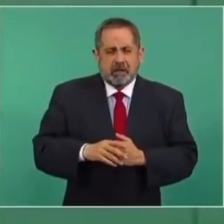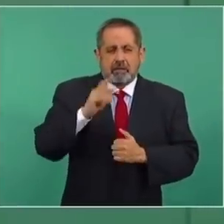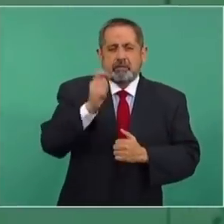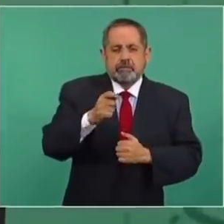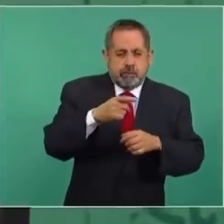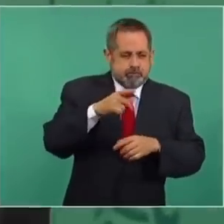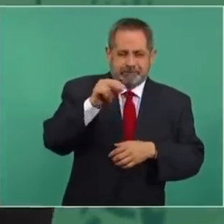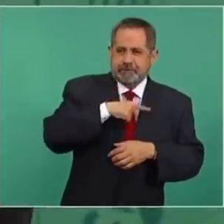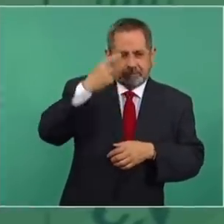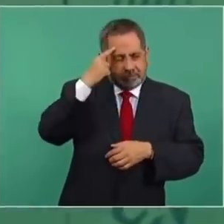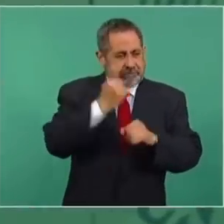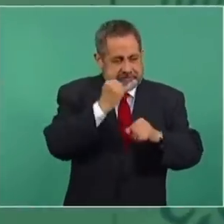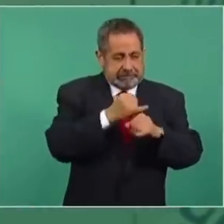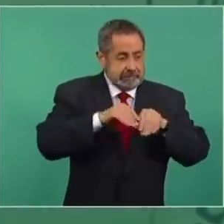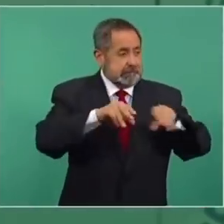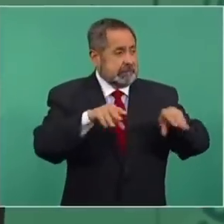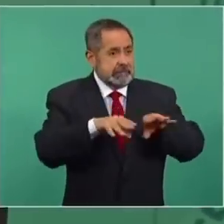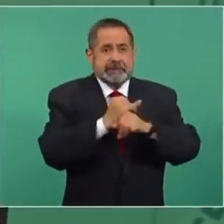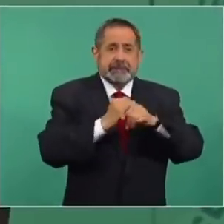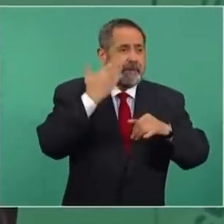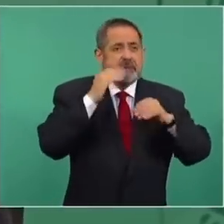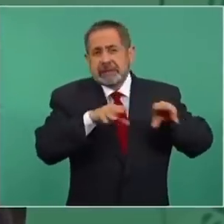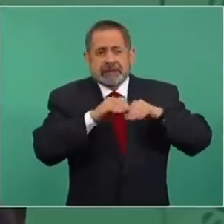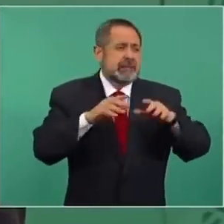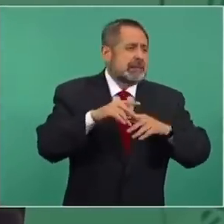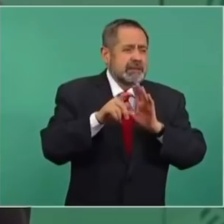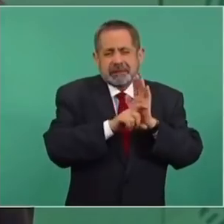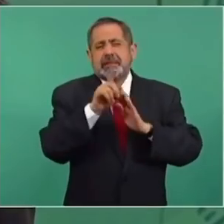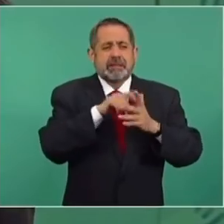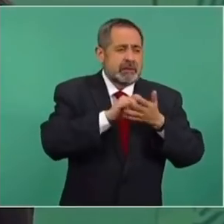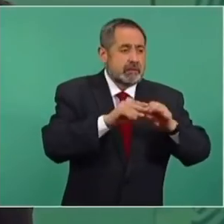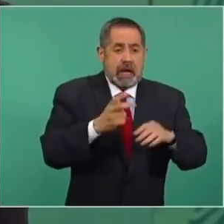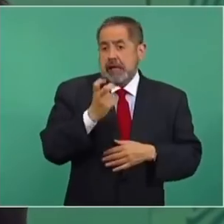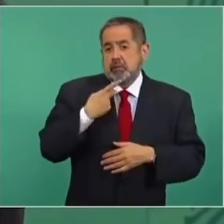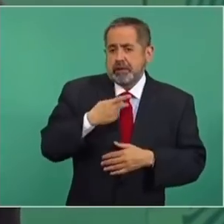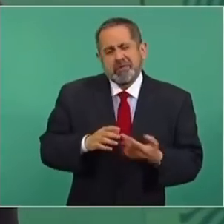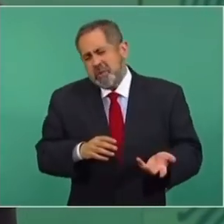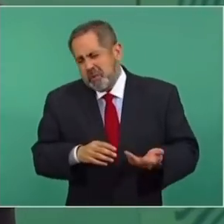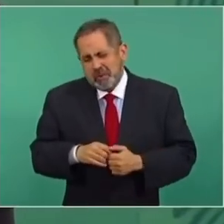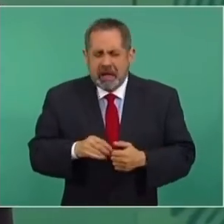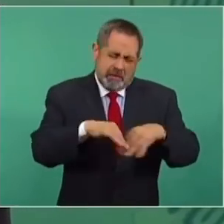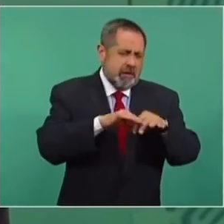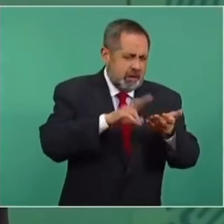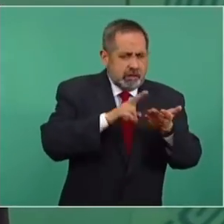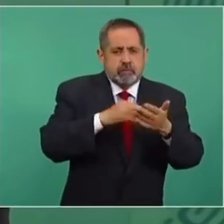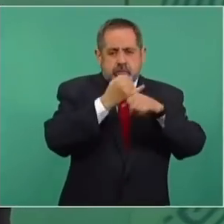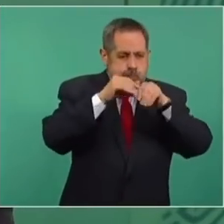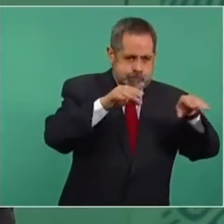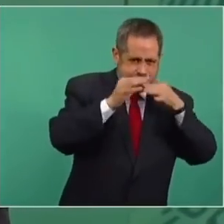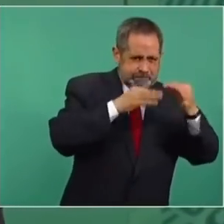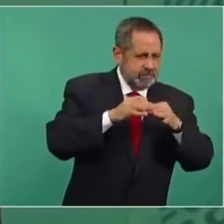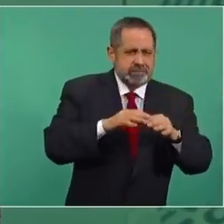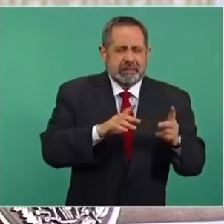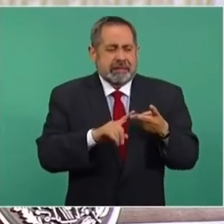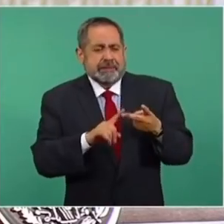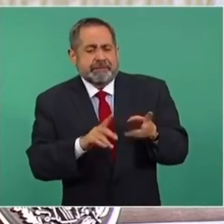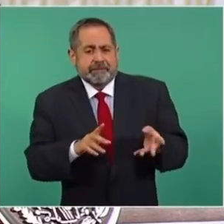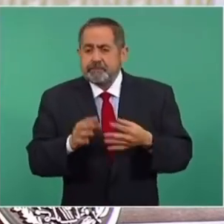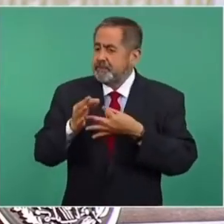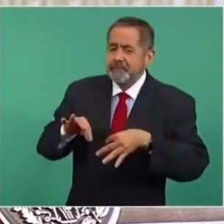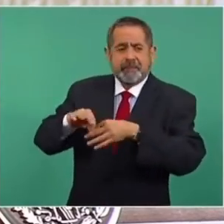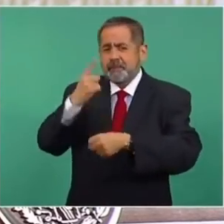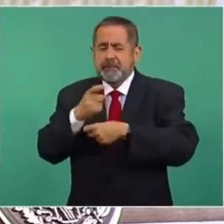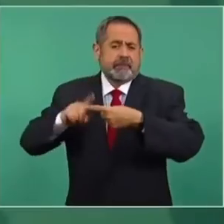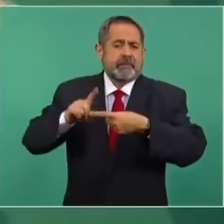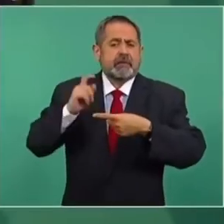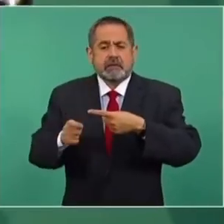en las redes sociales, ya con eso, ya estoy haciendo política. Eso es importante, pero no deja de ser complementario. Lo